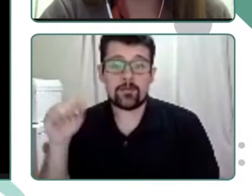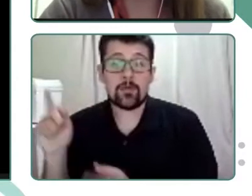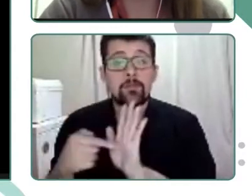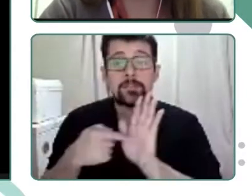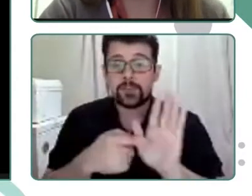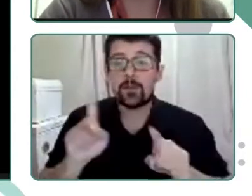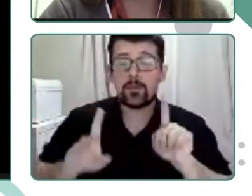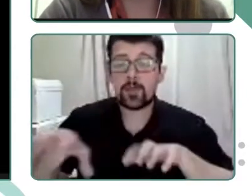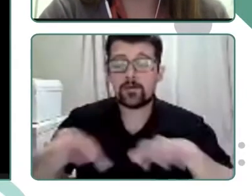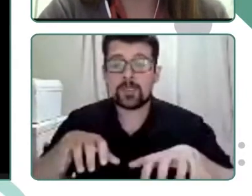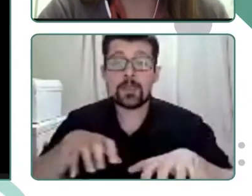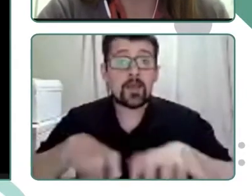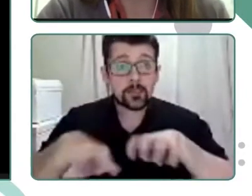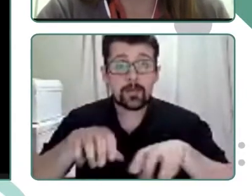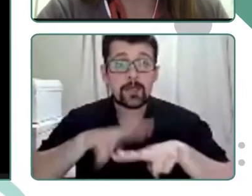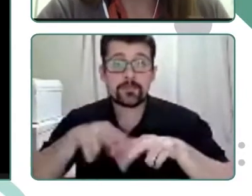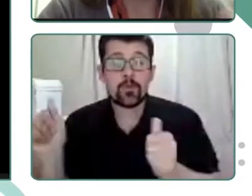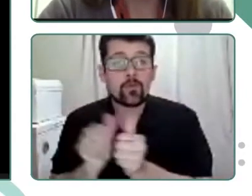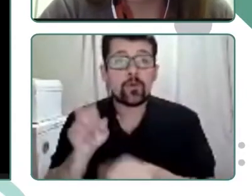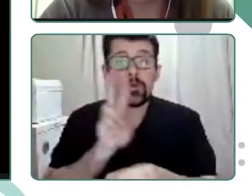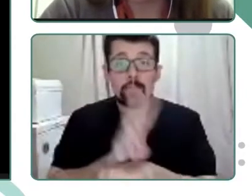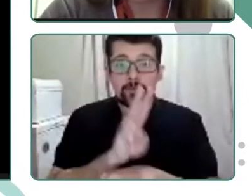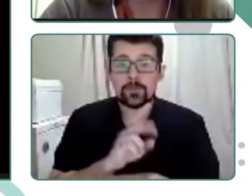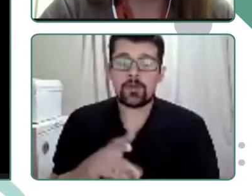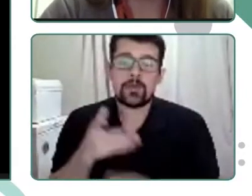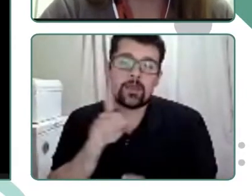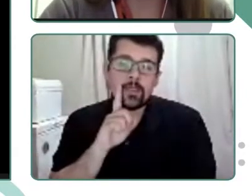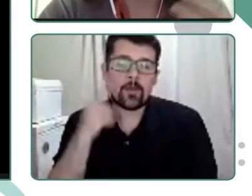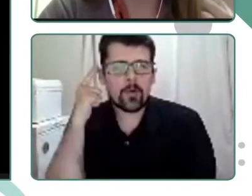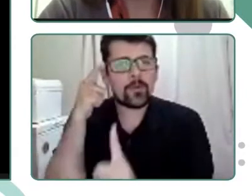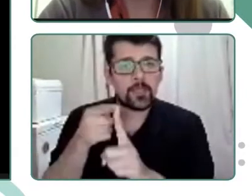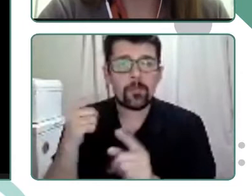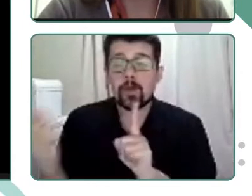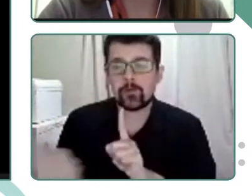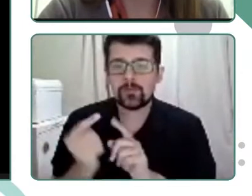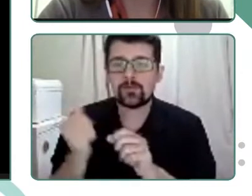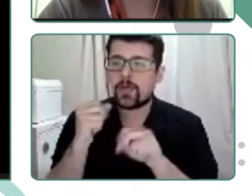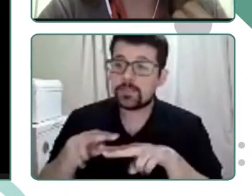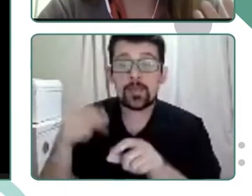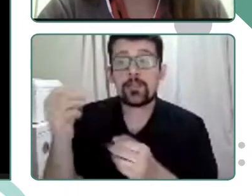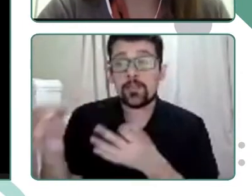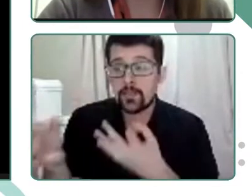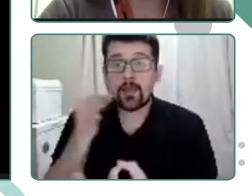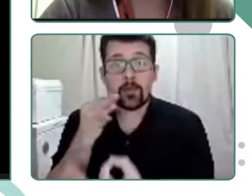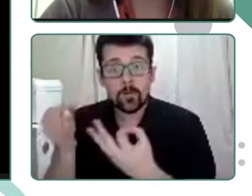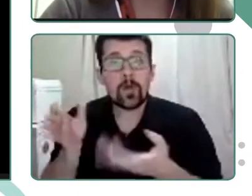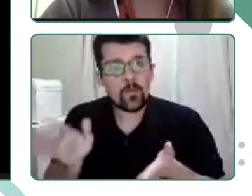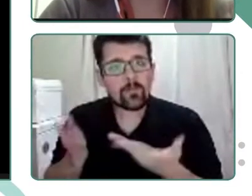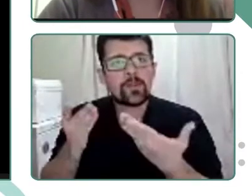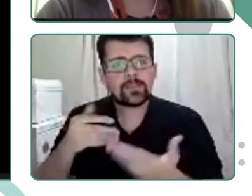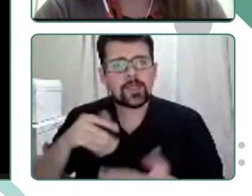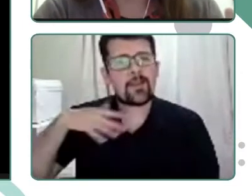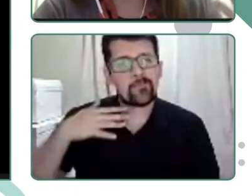que hemos desarrollado con los docentes, que tienen como fin estos encuentros, promover el diálogo entre los participantes y potenciarles la